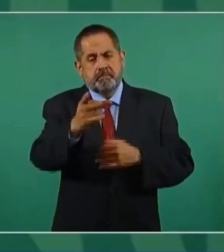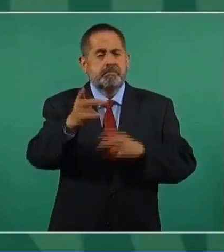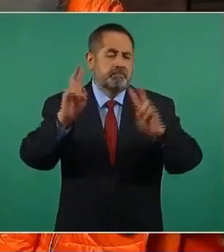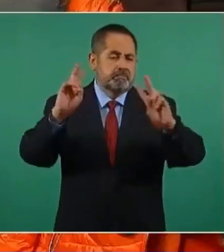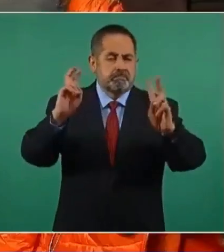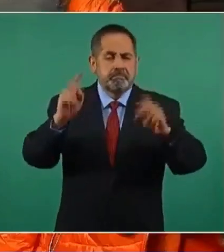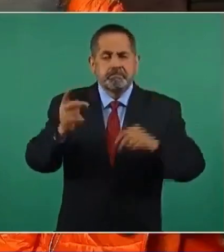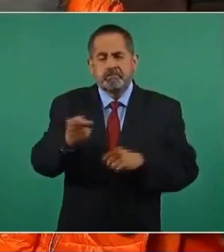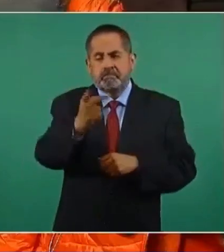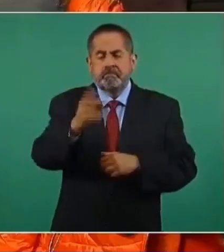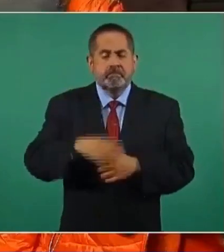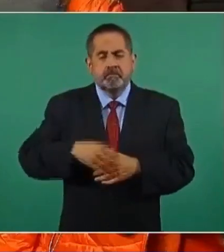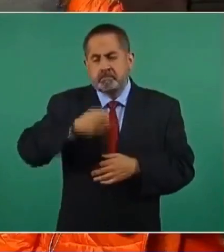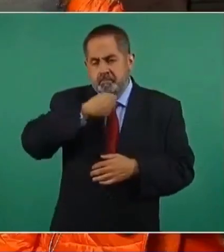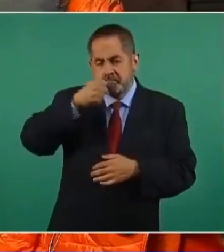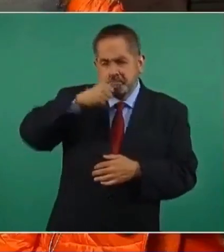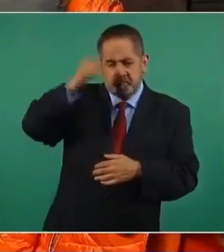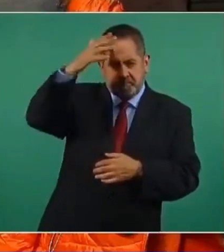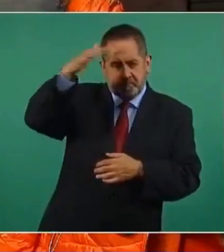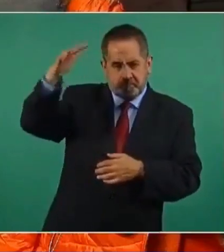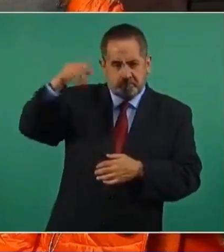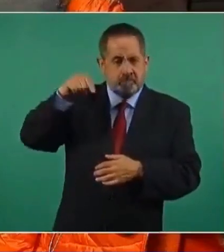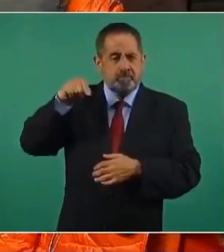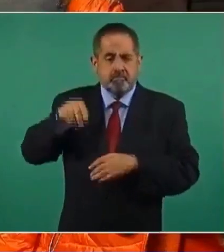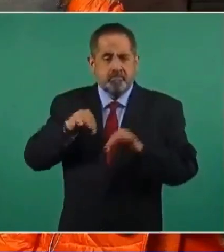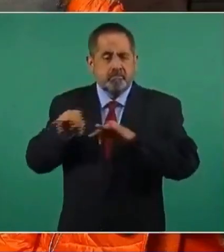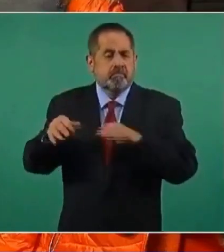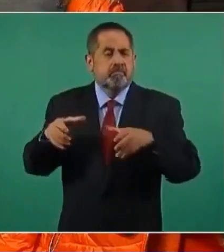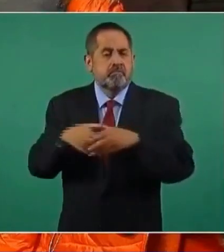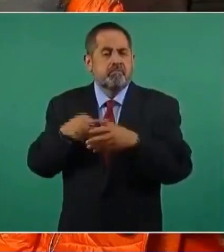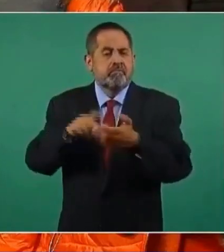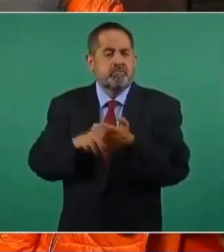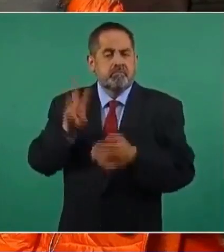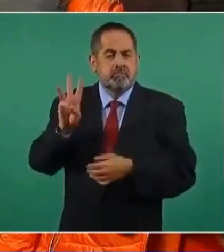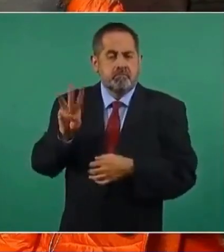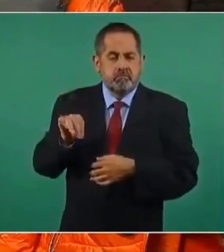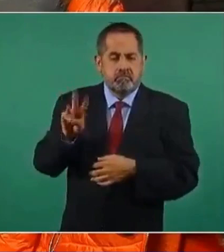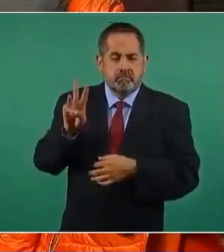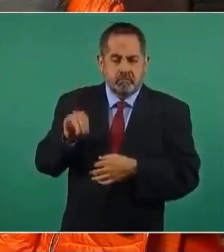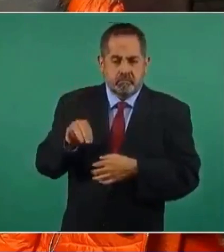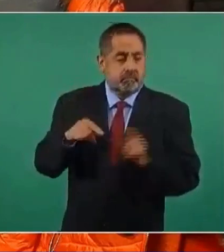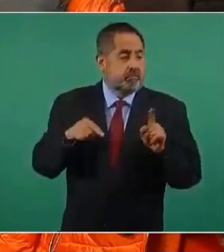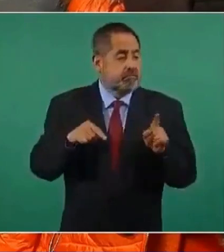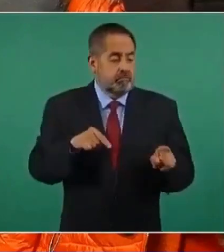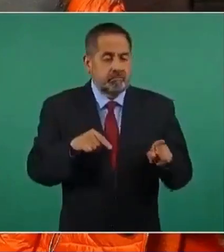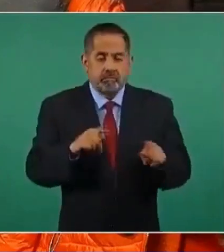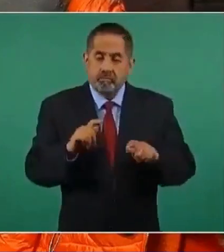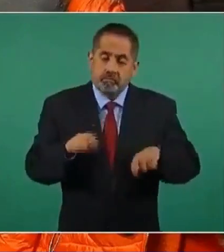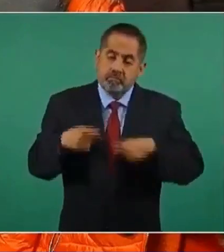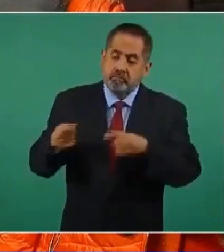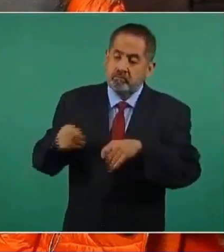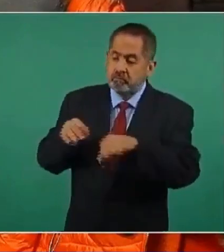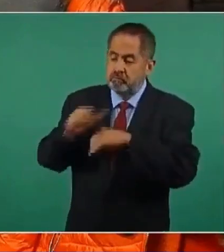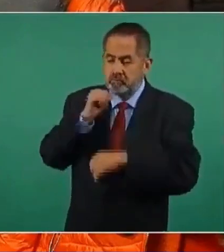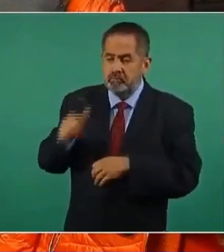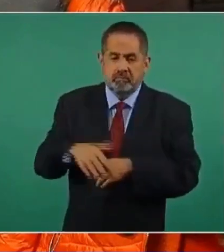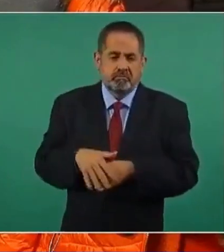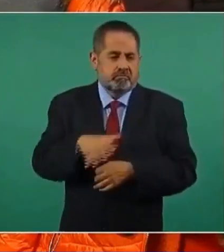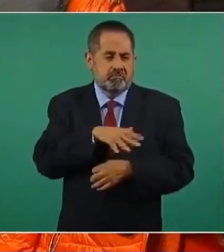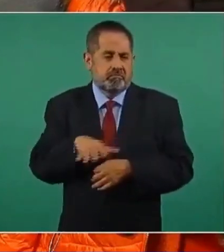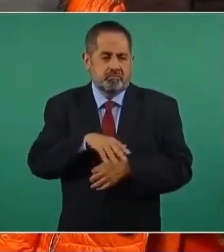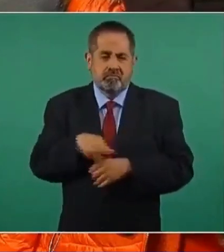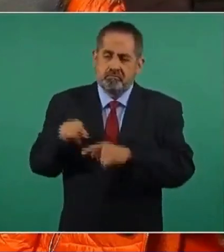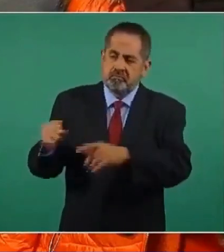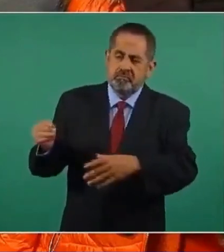El tema de los adultos mayores que han trabajado en Walmart, que ya Walmart dijo que no los va emplear porque la gente no quiere que